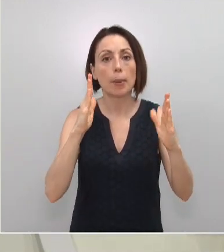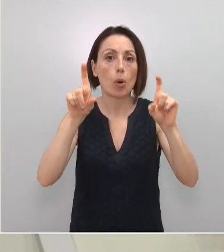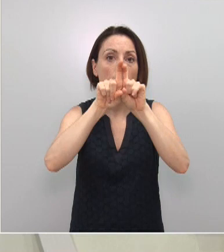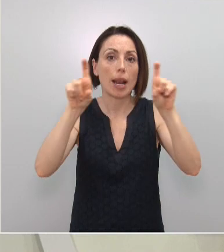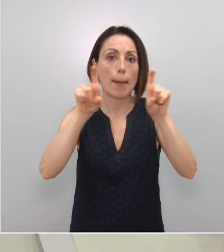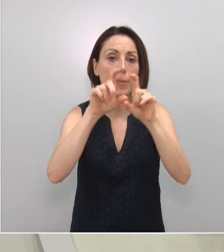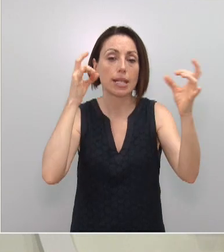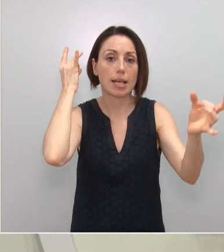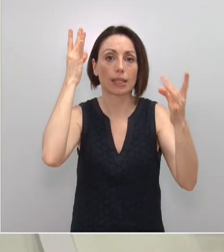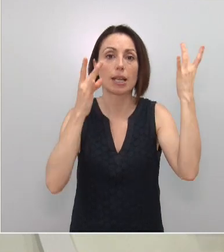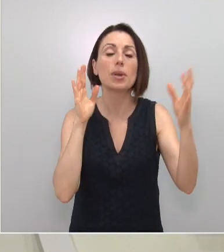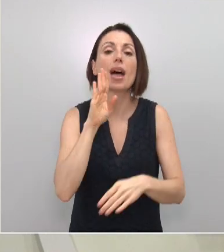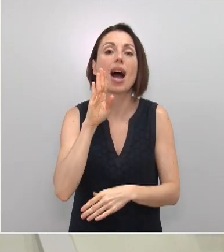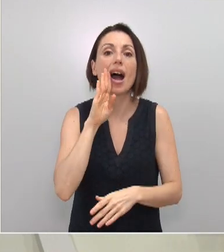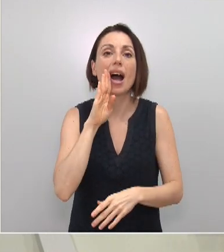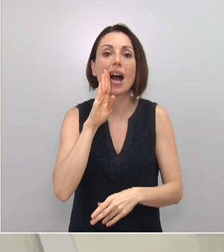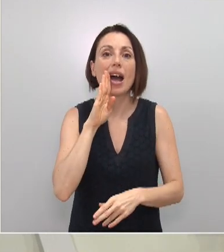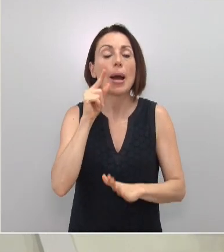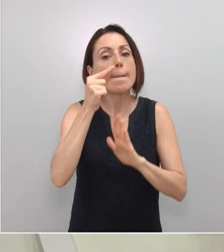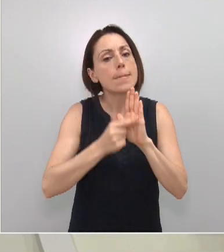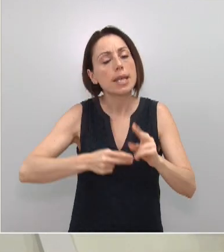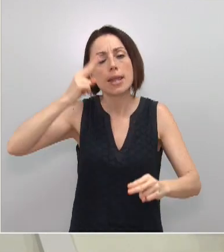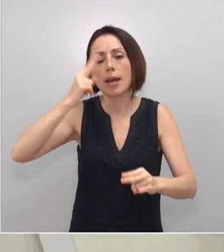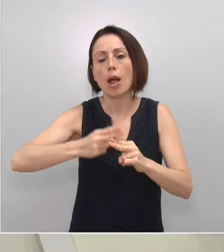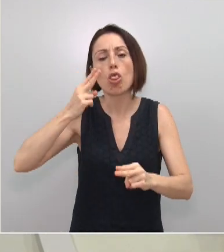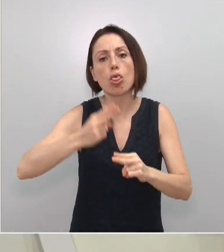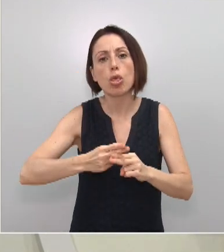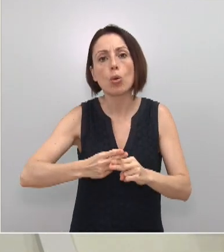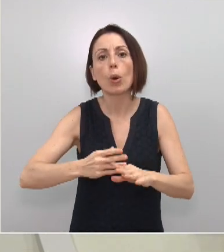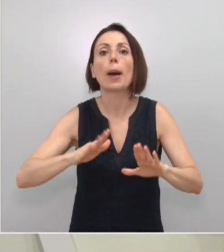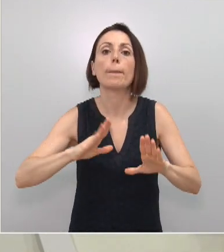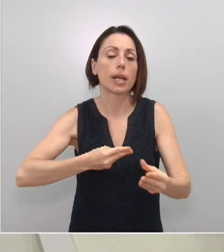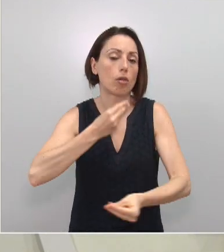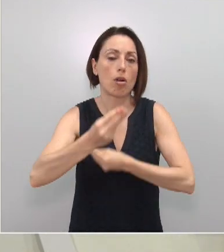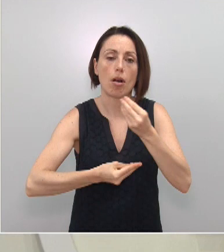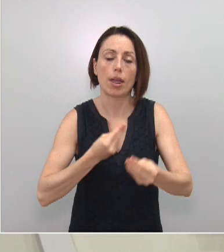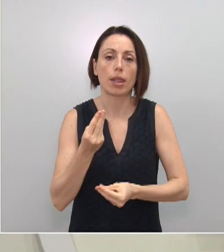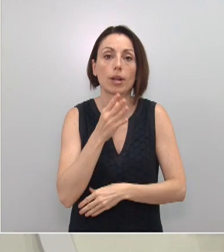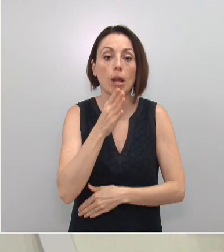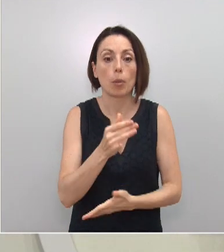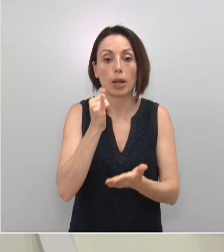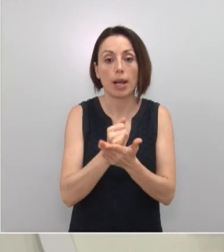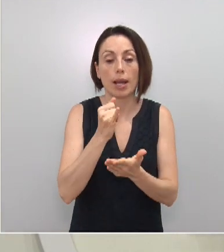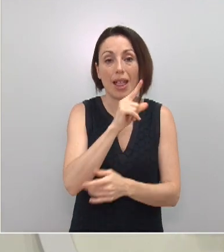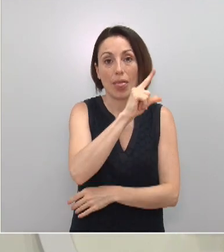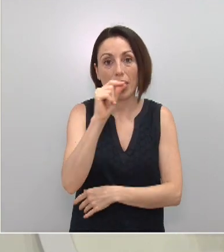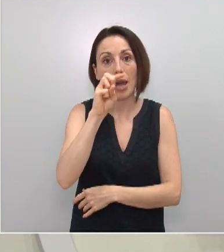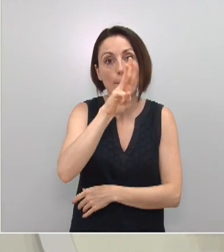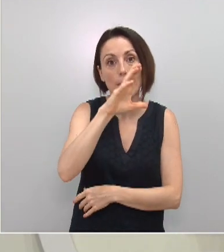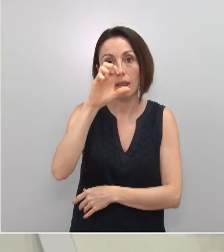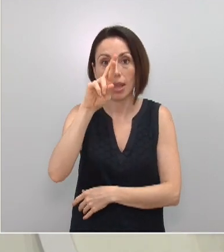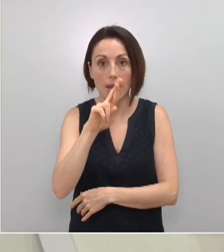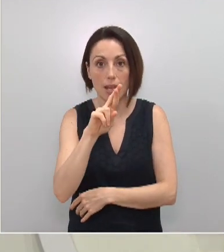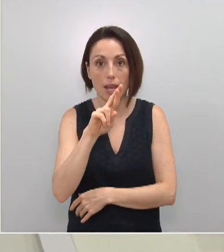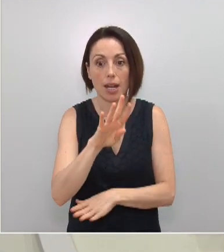empresa. Creo que es una medida drástica, pero que hay que tomar, porque solo en esa empresa, de momento, en los 100 primeros PCRs elaborados, ya hay nueve